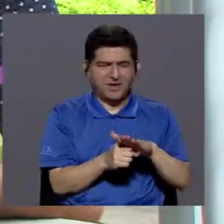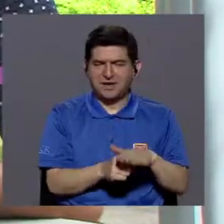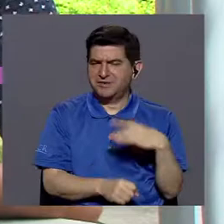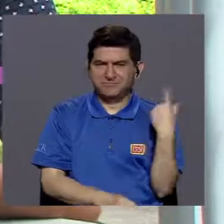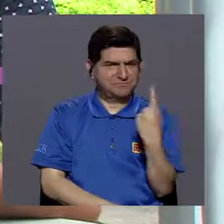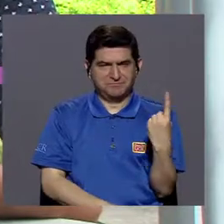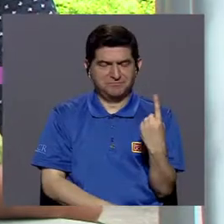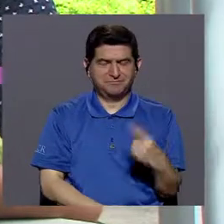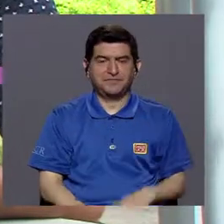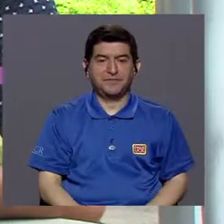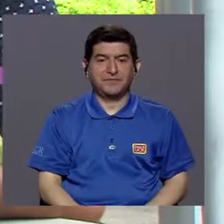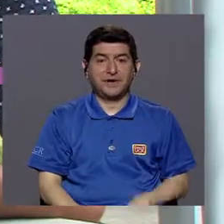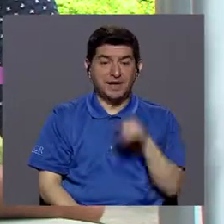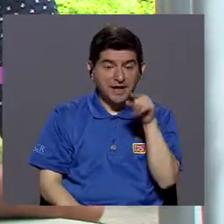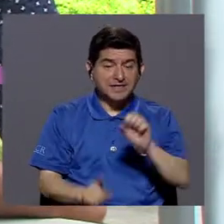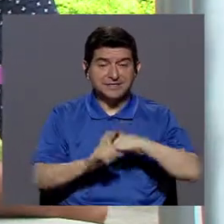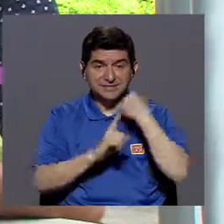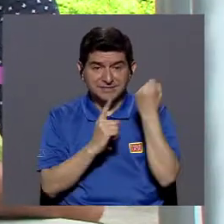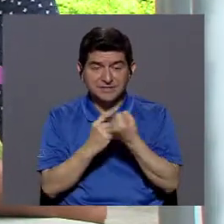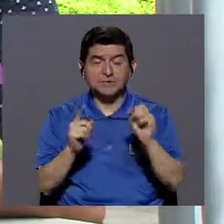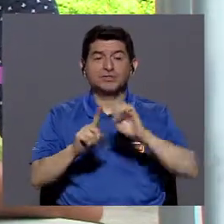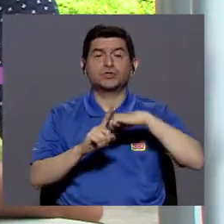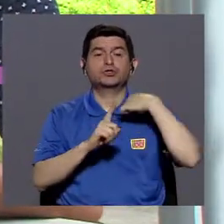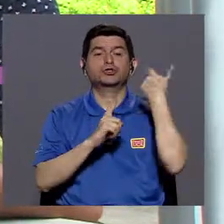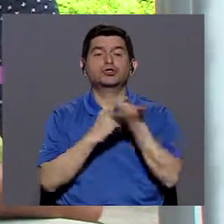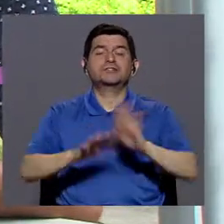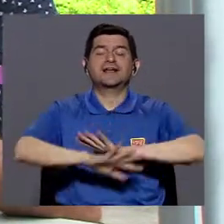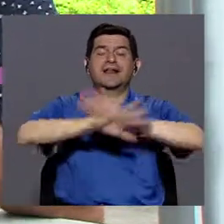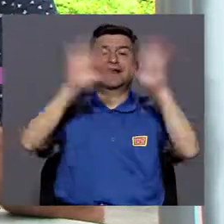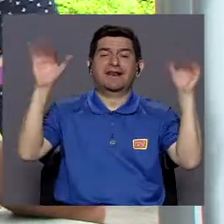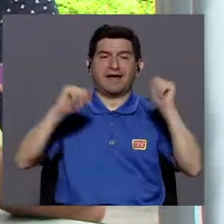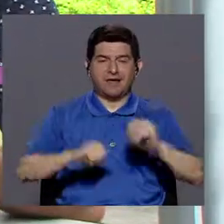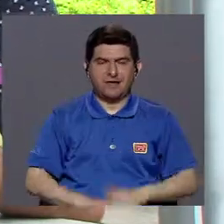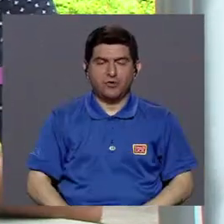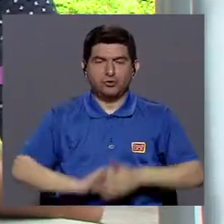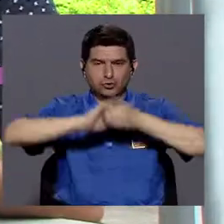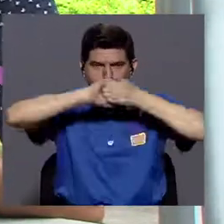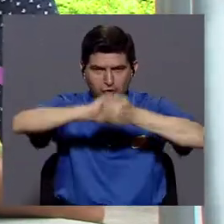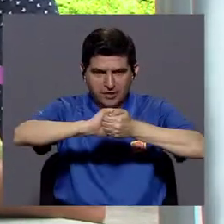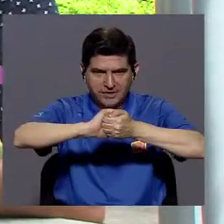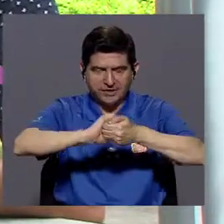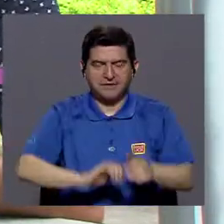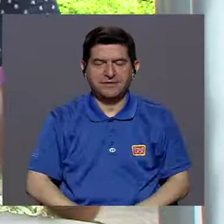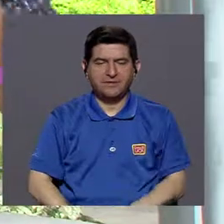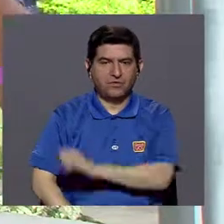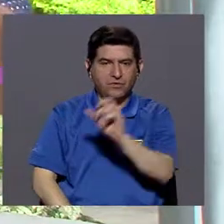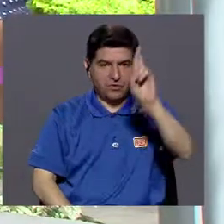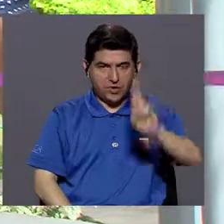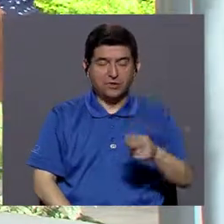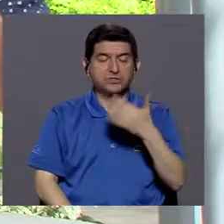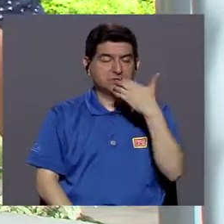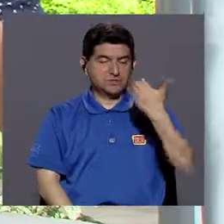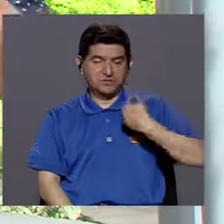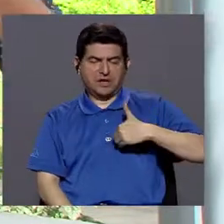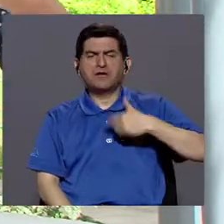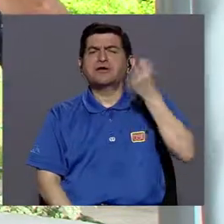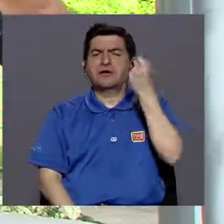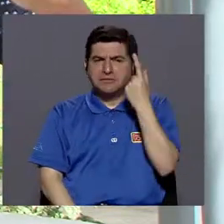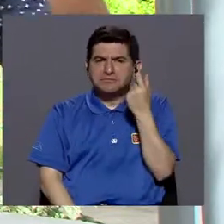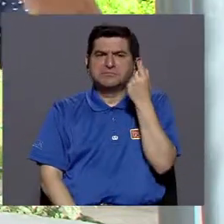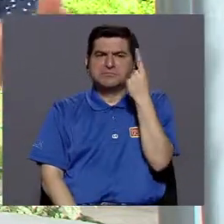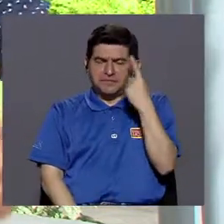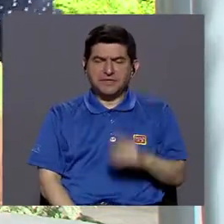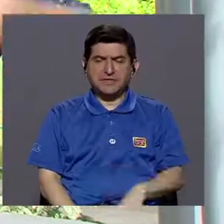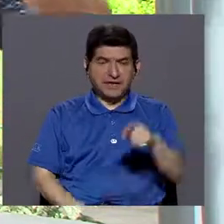únicamente, es algo que es un hecho social clarísimo, ¿verdad? Es un hecho solidario y Costa Rica tiene ese privilegio que ha entendido que esas